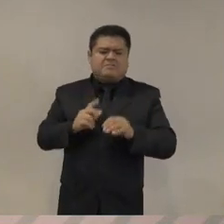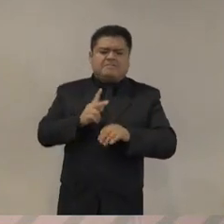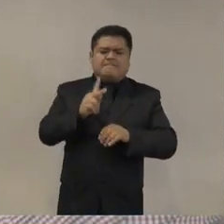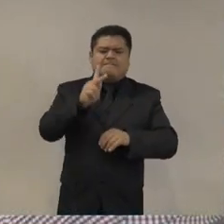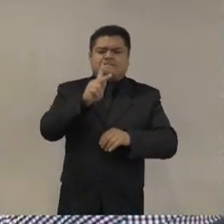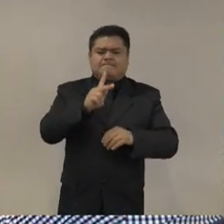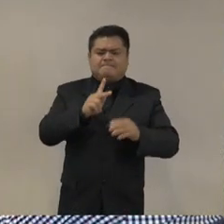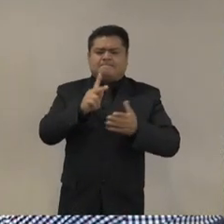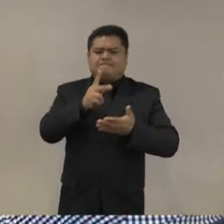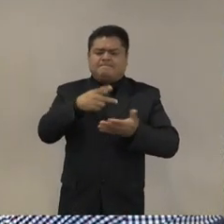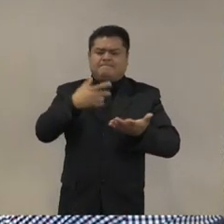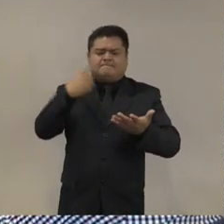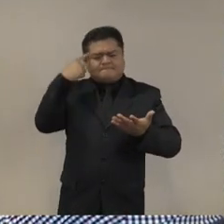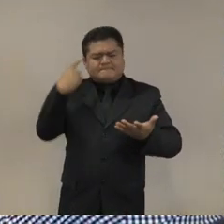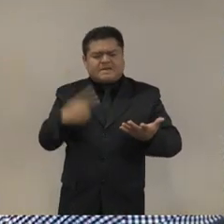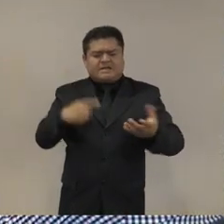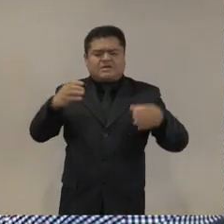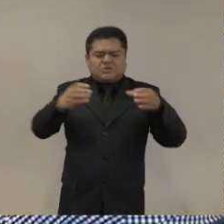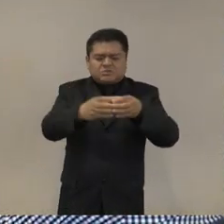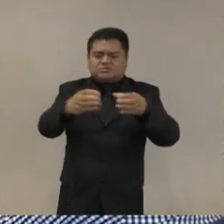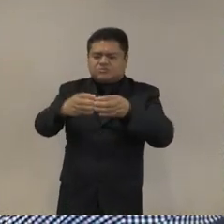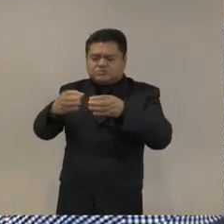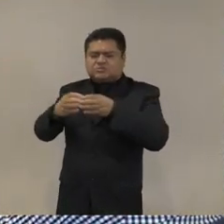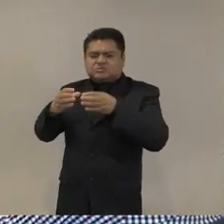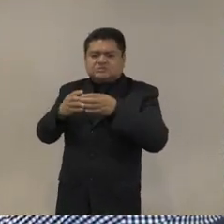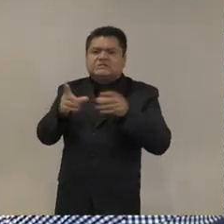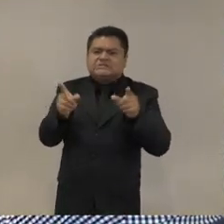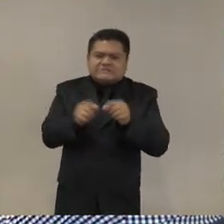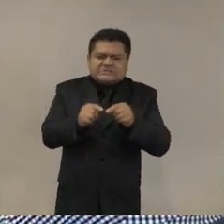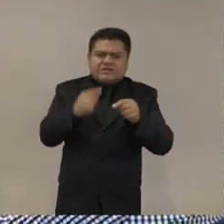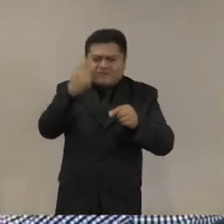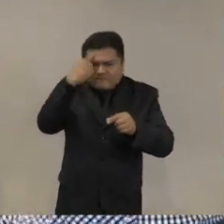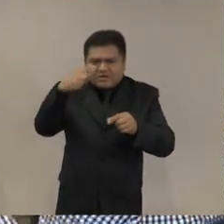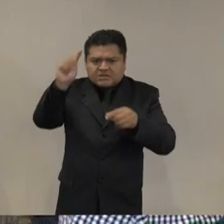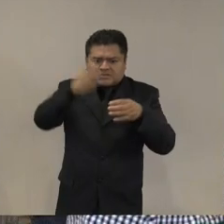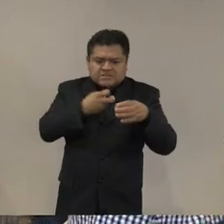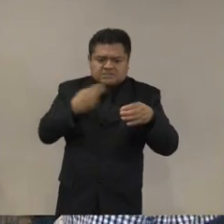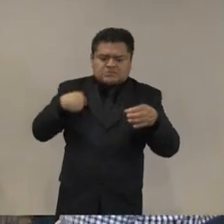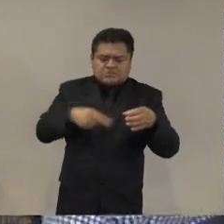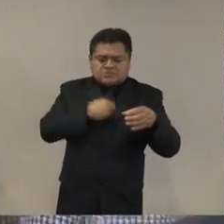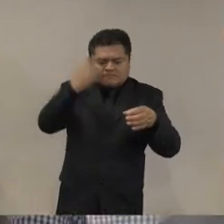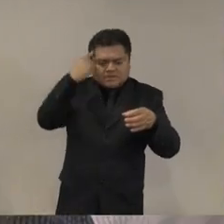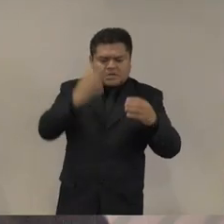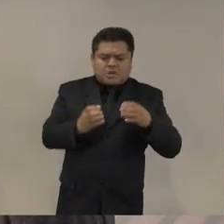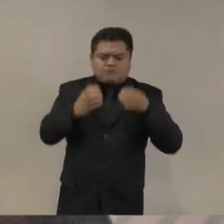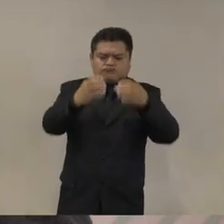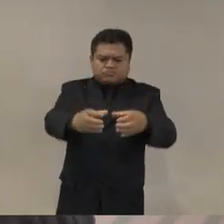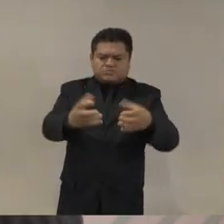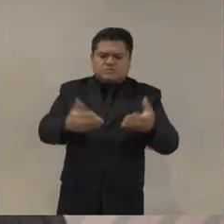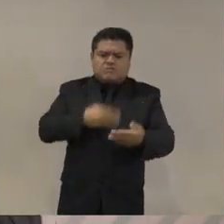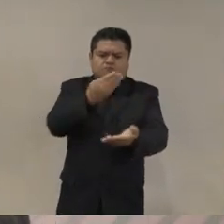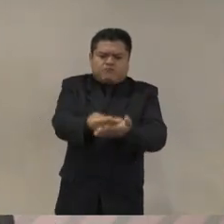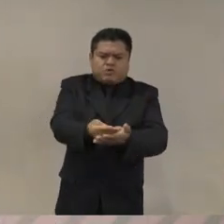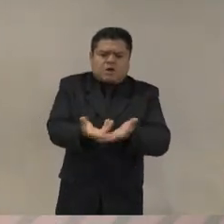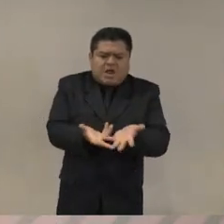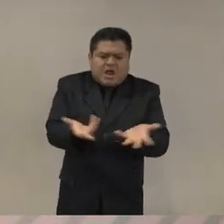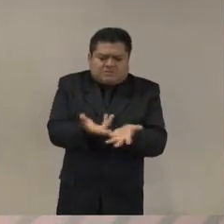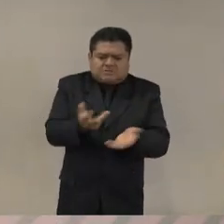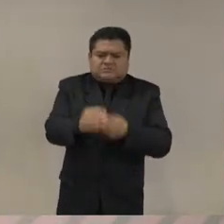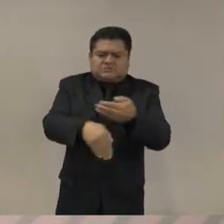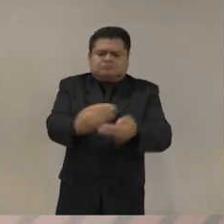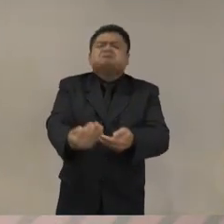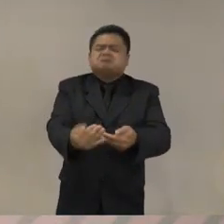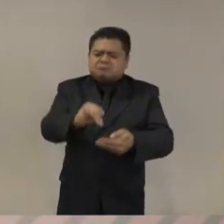entre otras cosas porque son chiquitas y porque sabemos con quién estamos trabajando y podemos confirmar